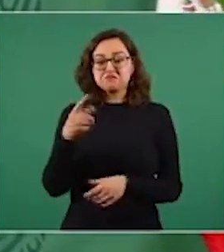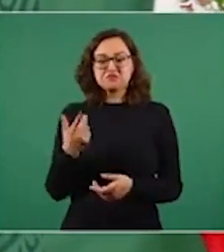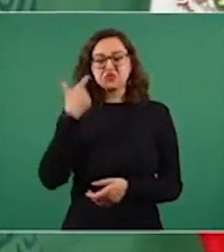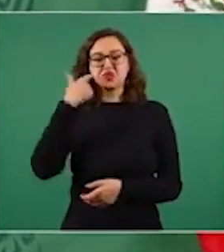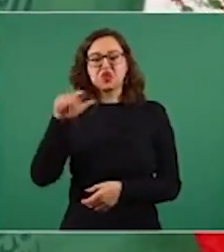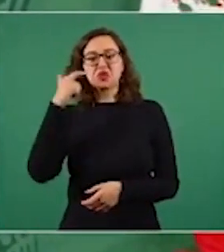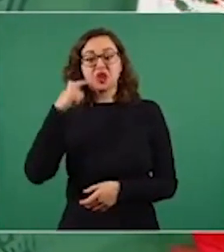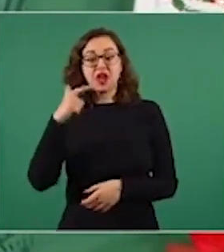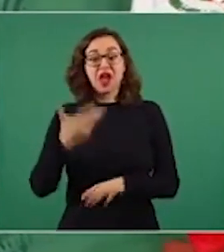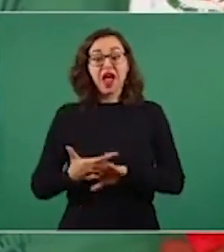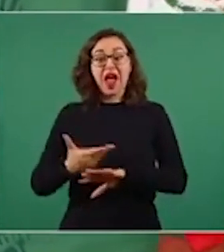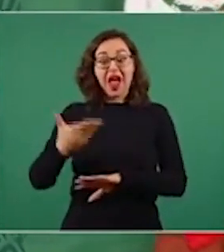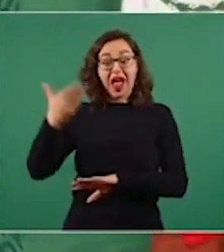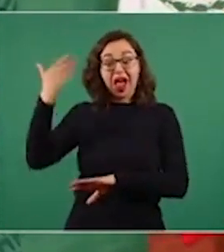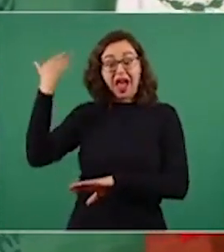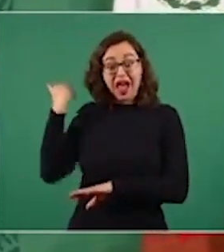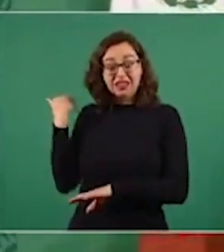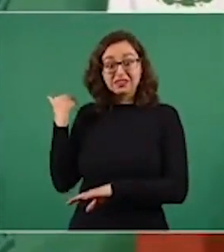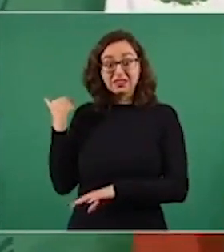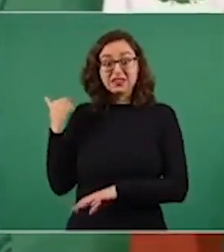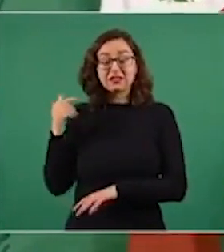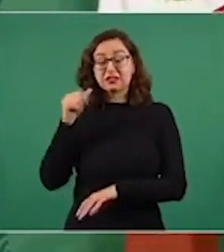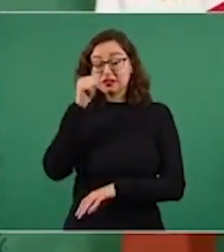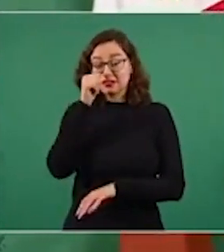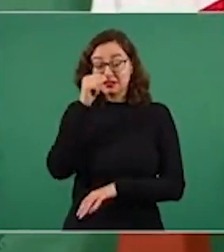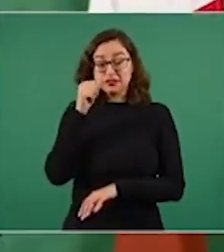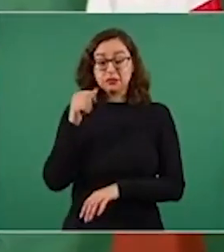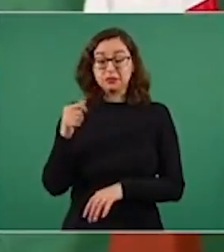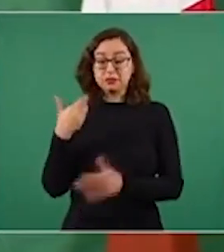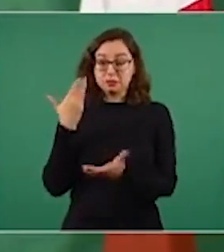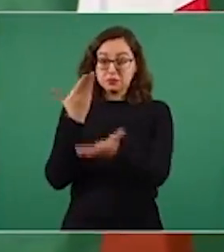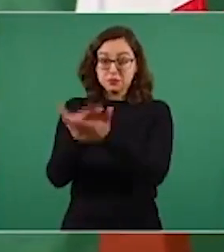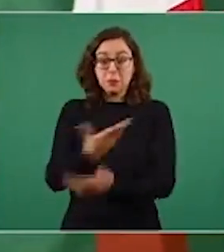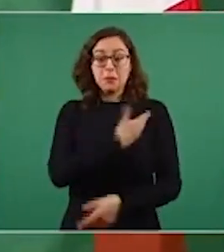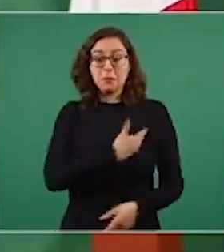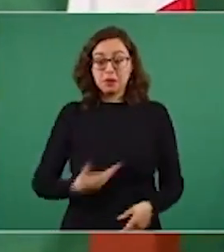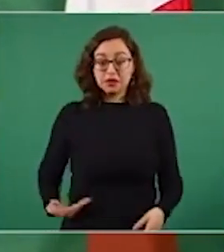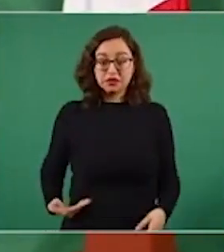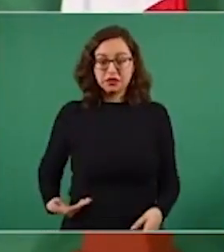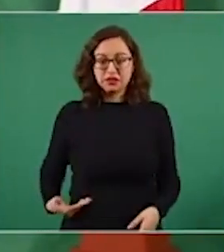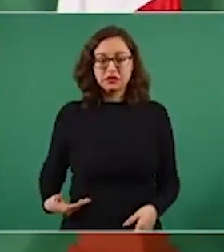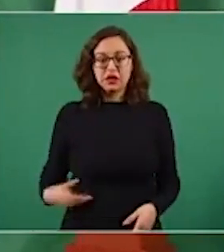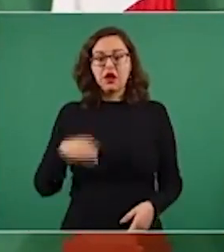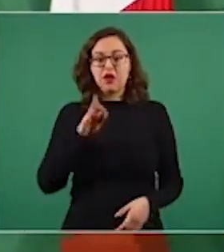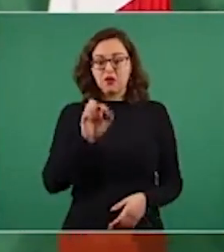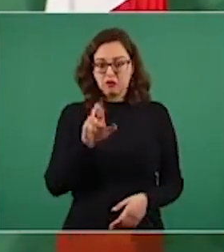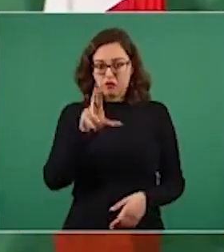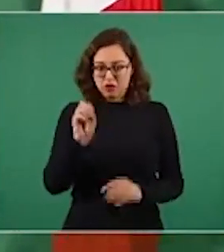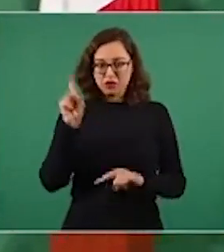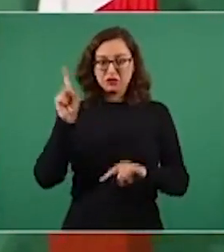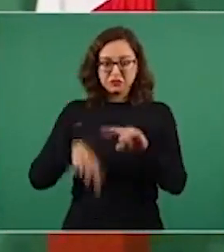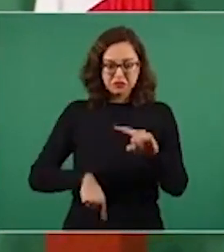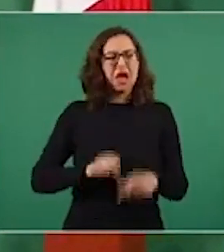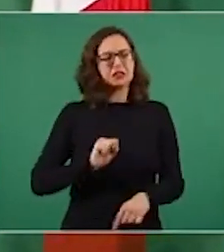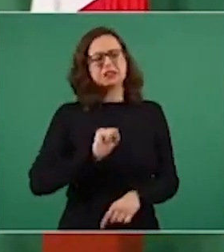para presidente ya el presidente no tiene fuero ya puede ser juzgado como cualquier otro ciudadano sin